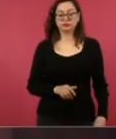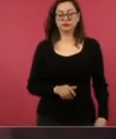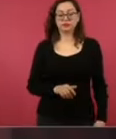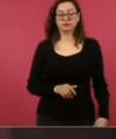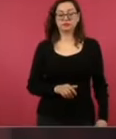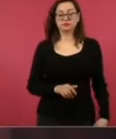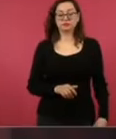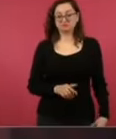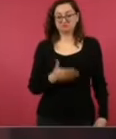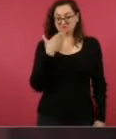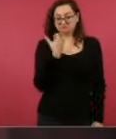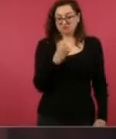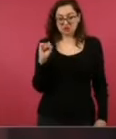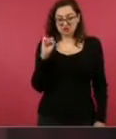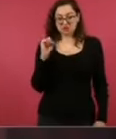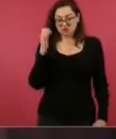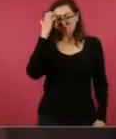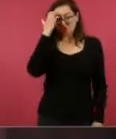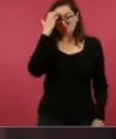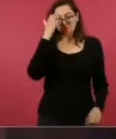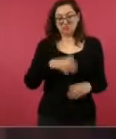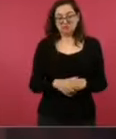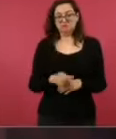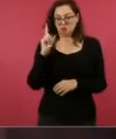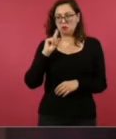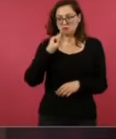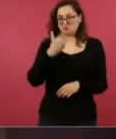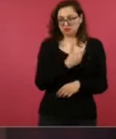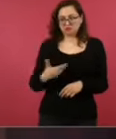Es experta la presidenta electa.